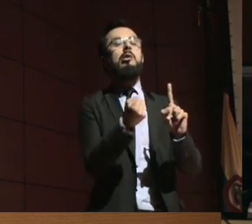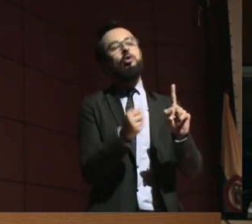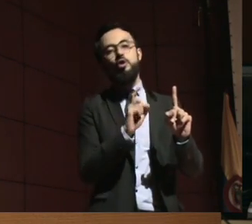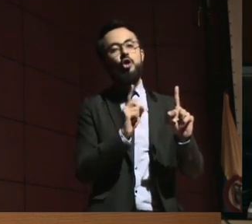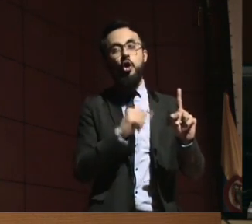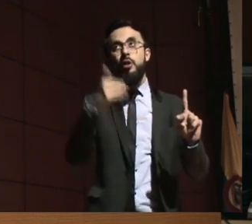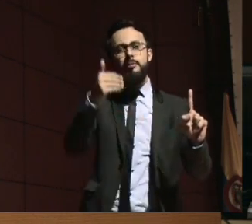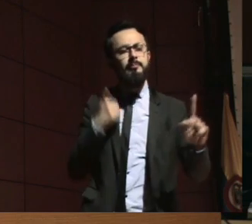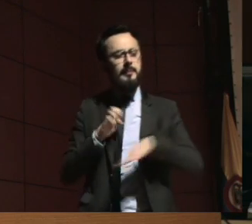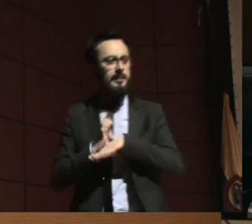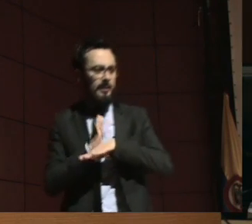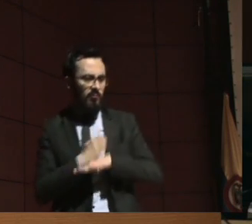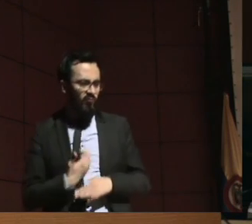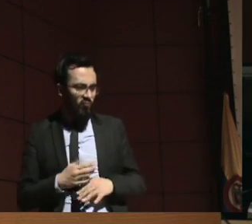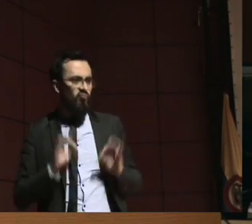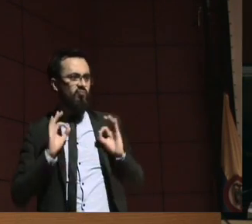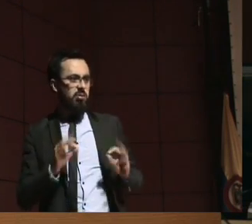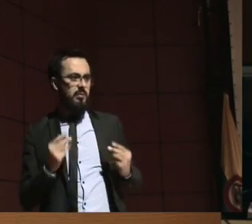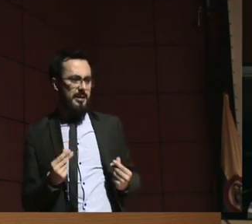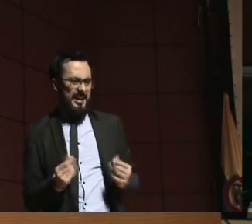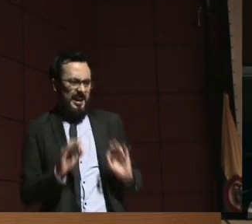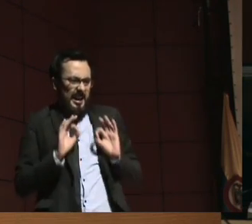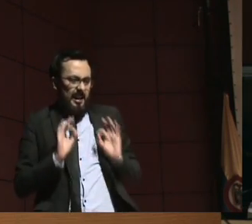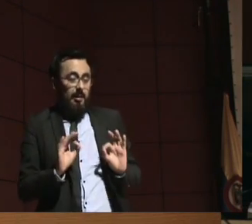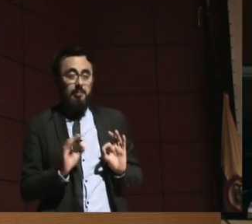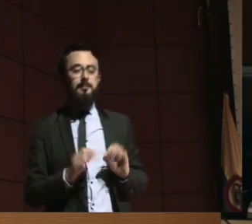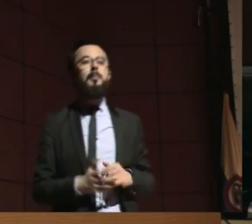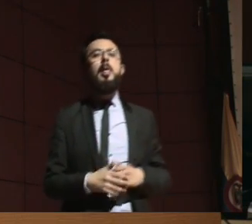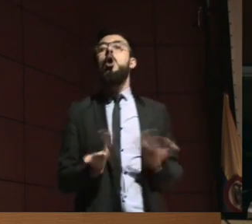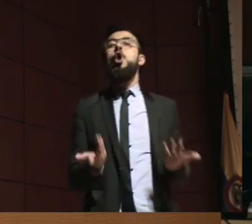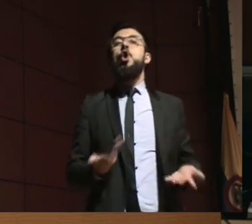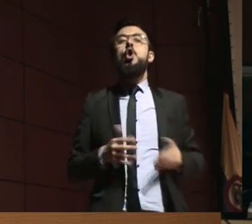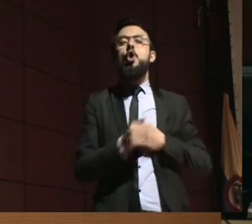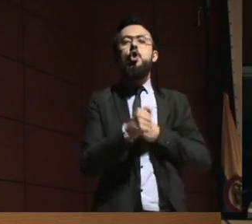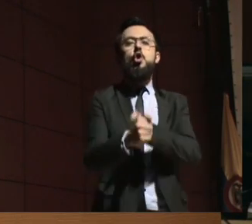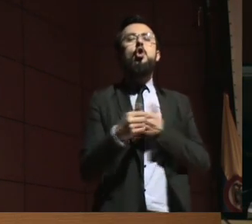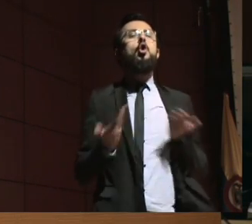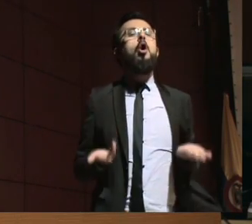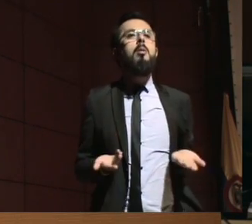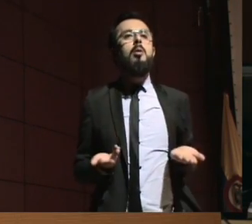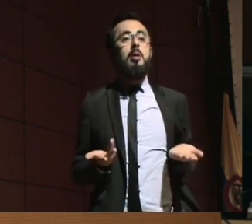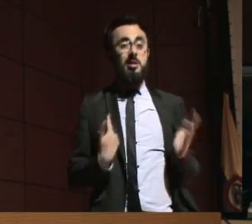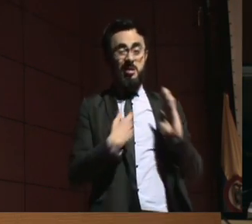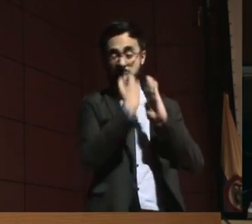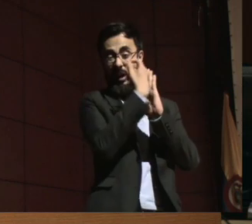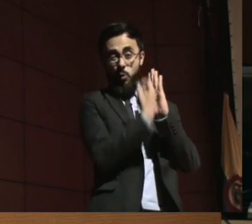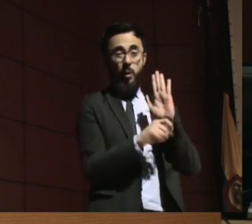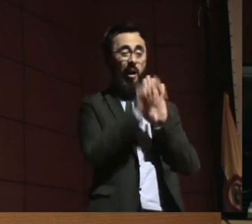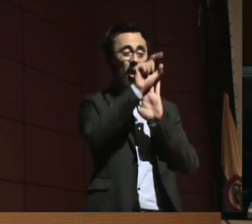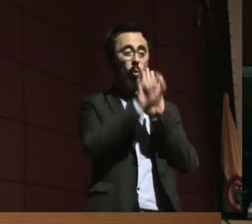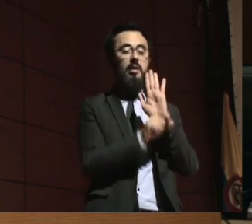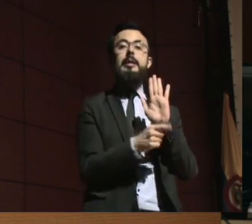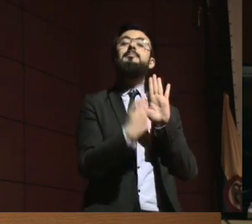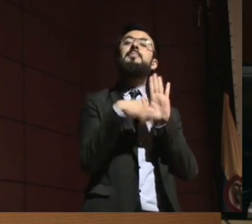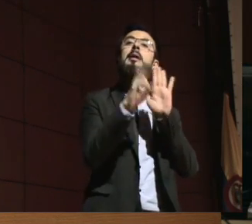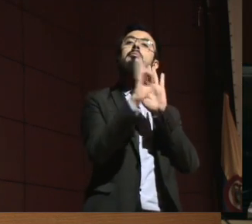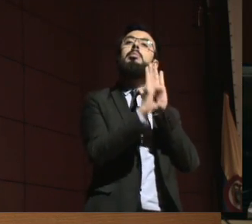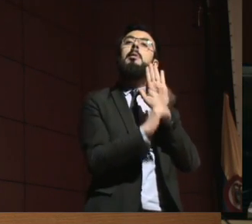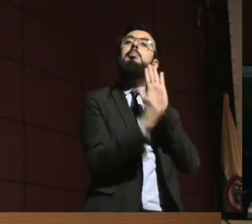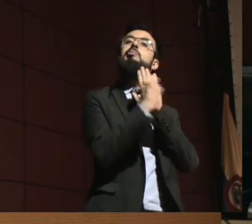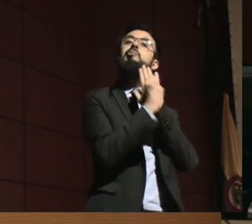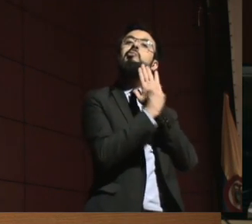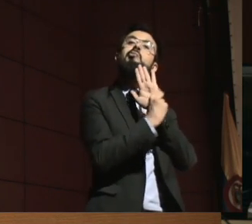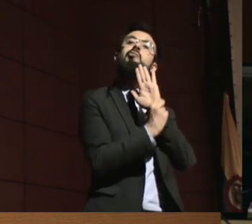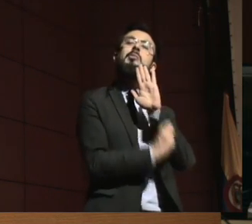hoy. Esto no puede ser un tema de llenar una encuesta o de llenar un formato, no puede ser así.